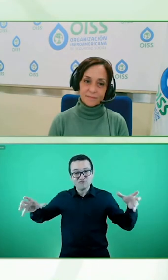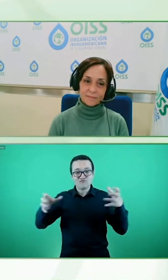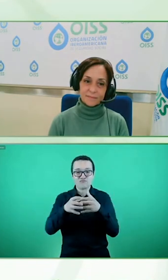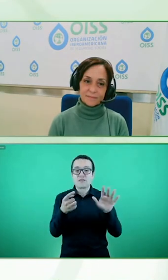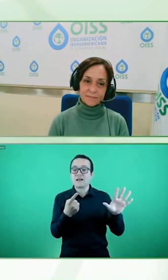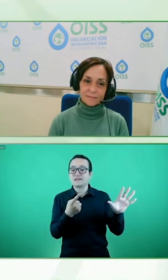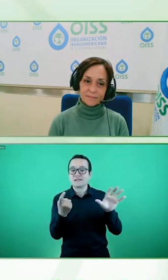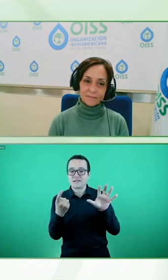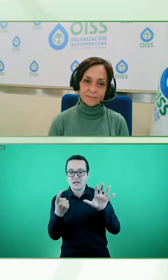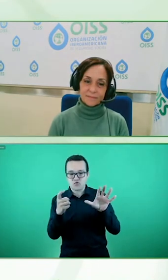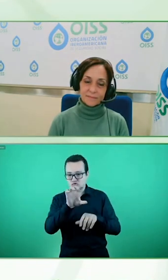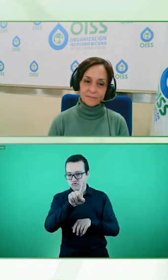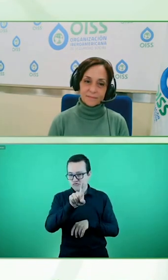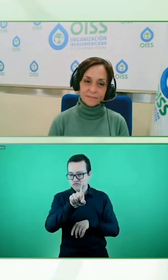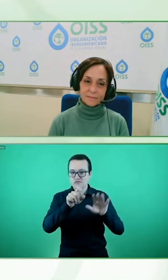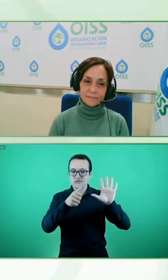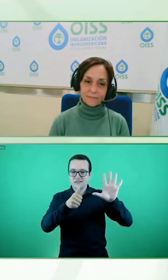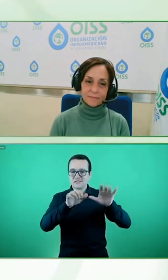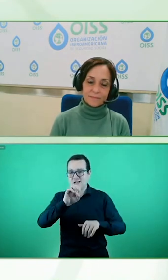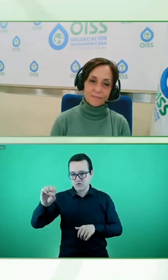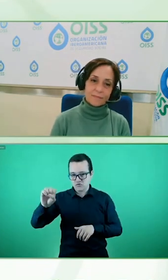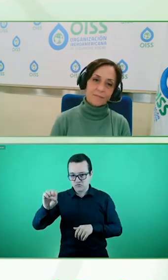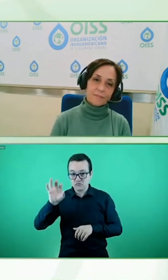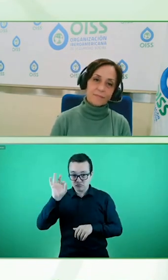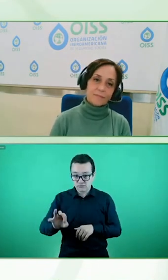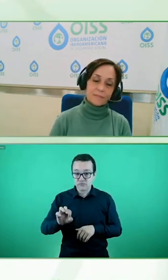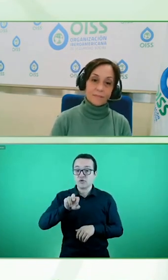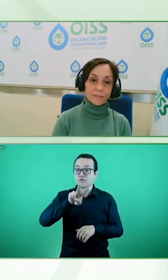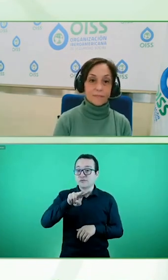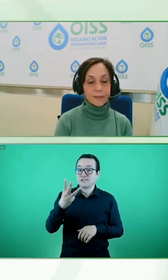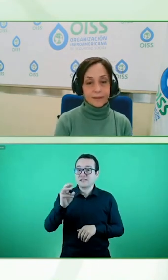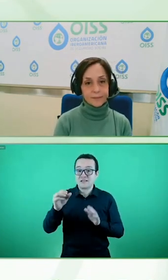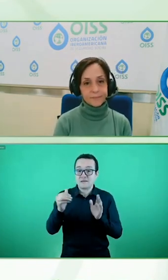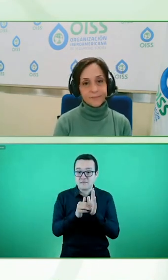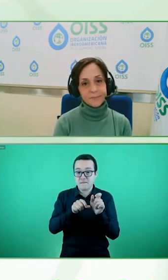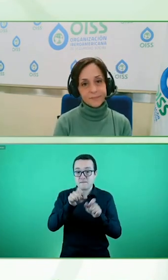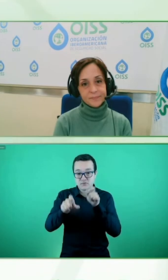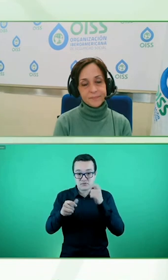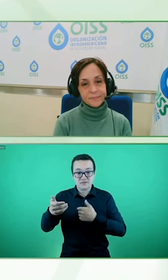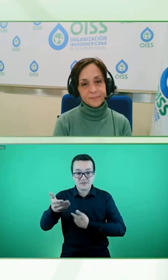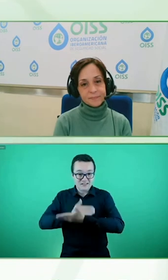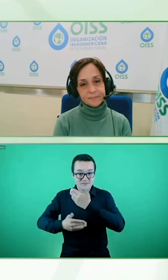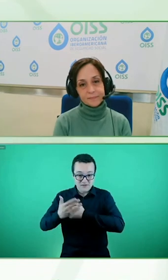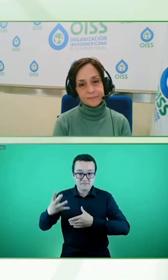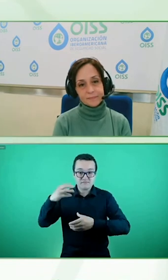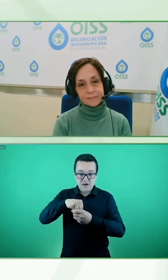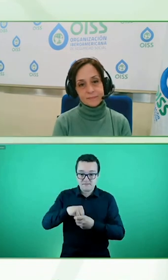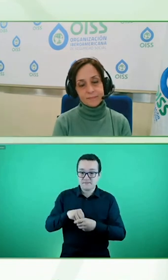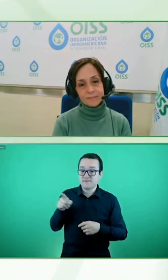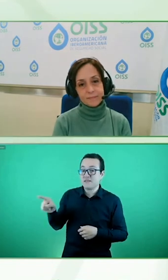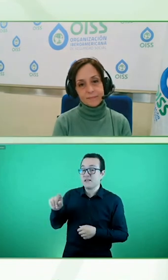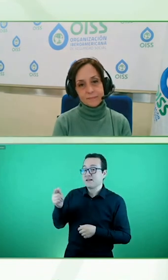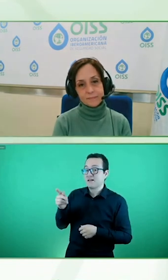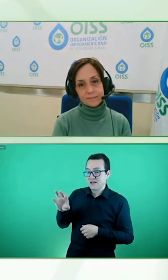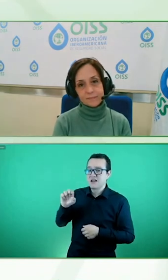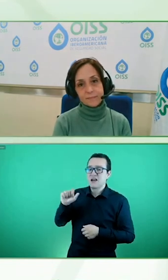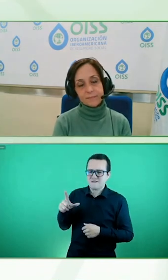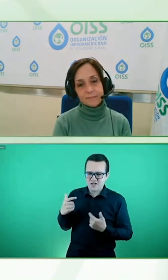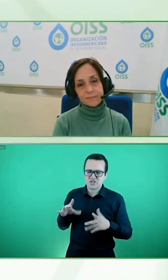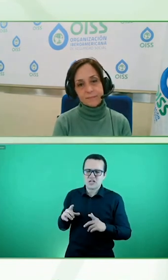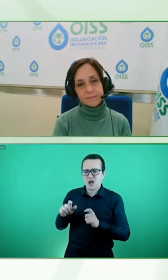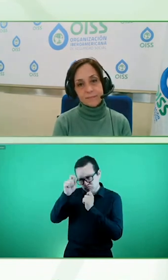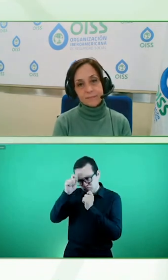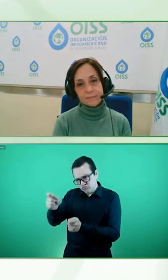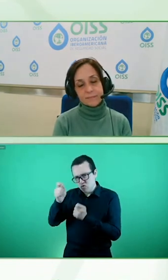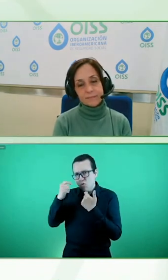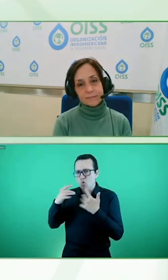discapacidad registrada. Además, bueno, Gabriel ha sido reconocido con una serie de premios, no lo voy a leer